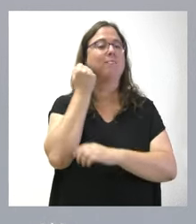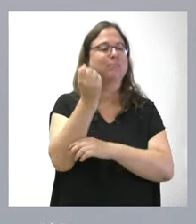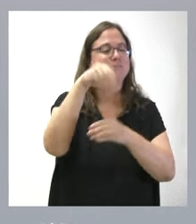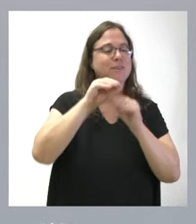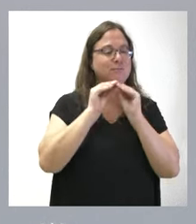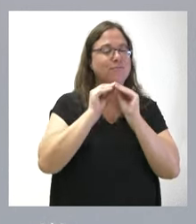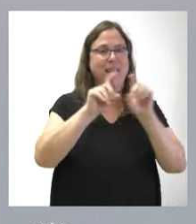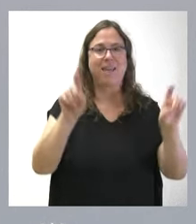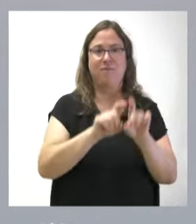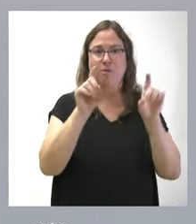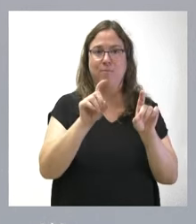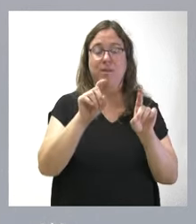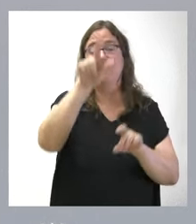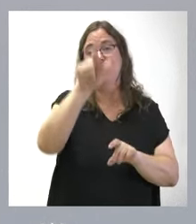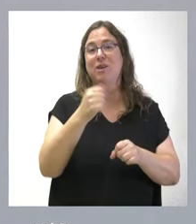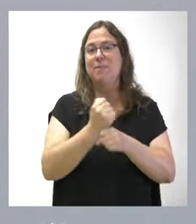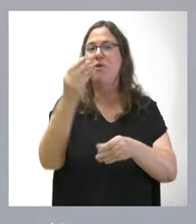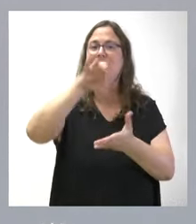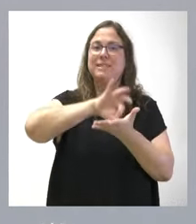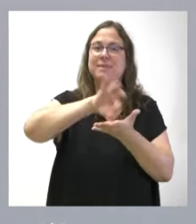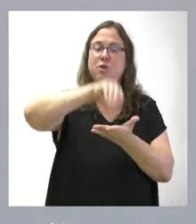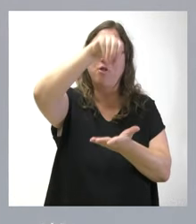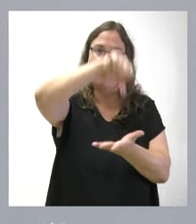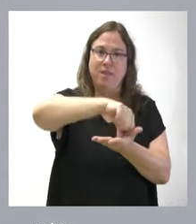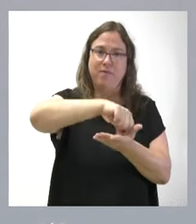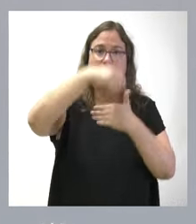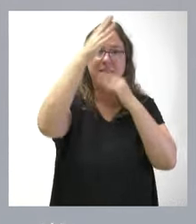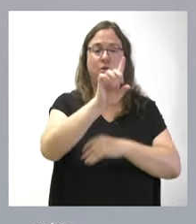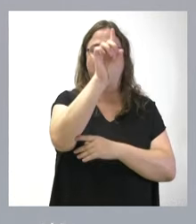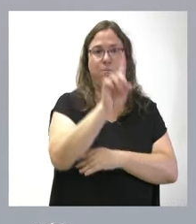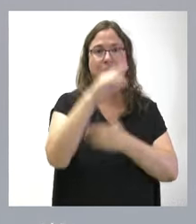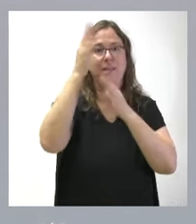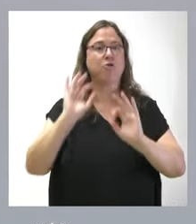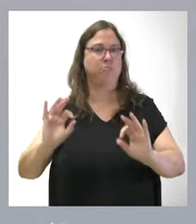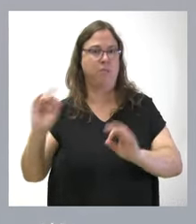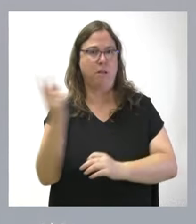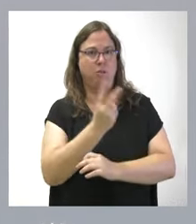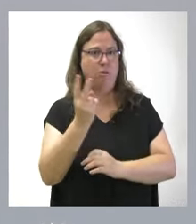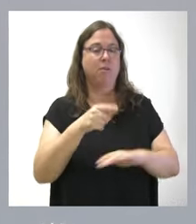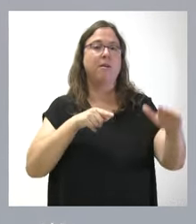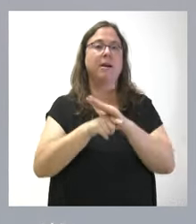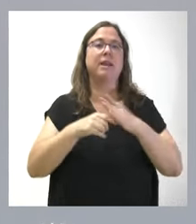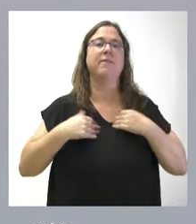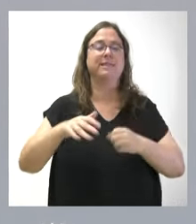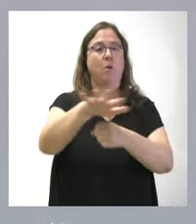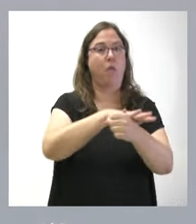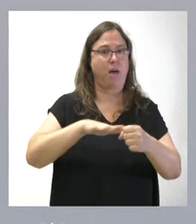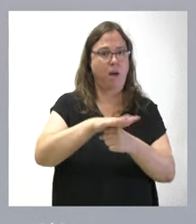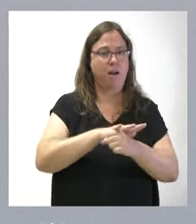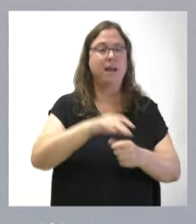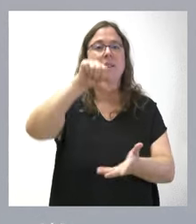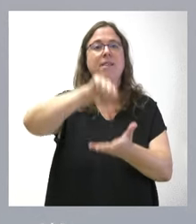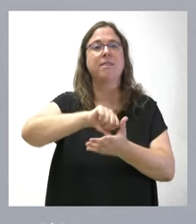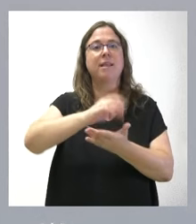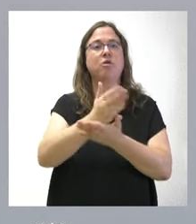trabajadores de los servicios centrales en las gerencias de atención primaria y atención especializada, gerencias de salud de área, centro regional de